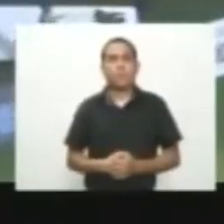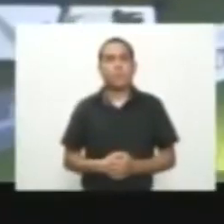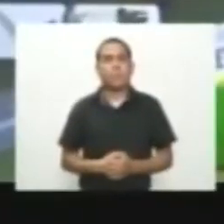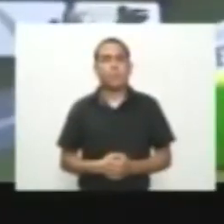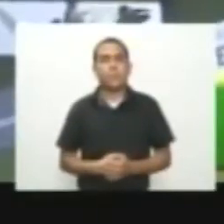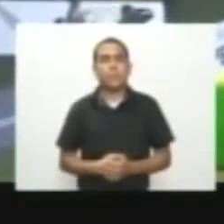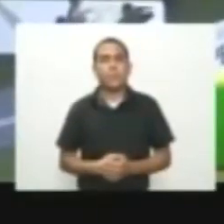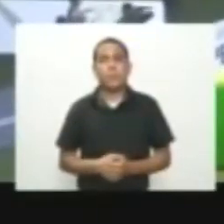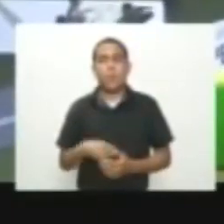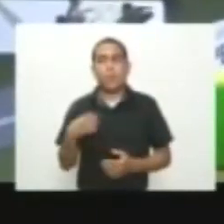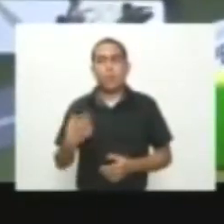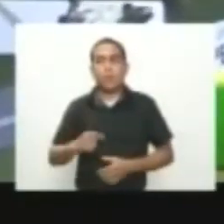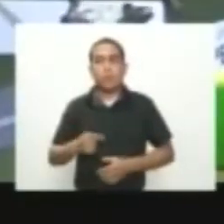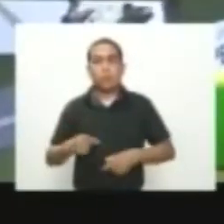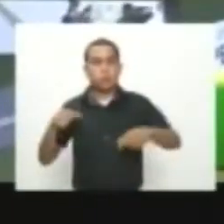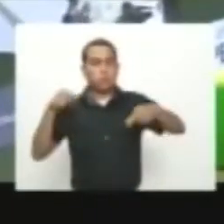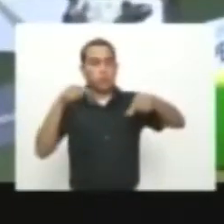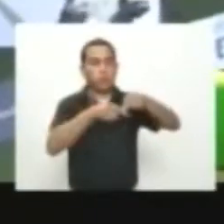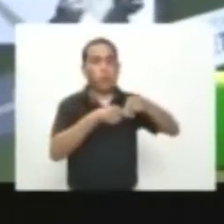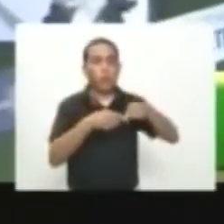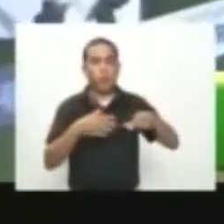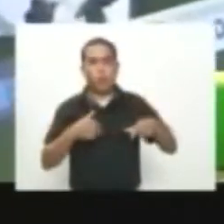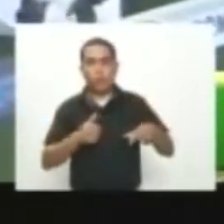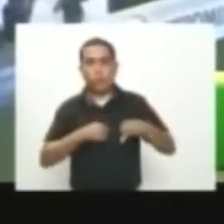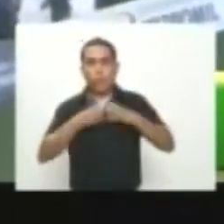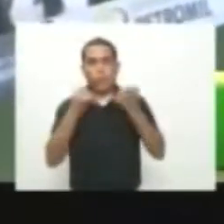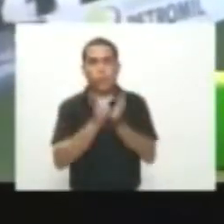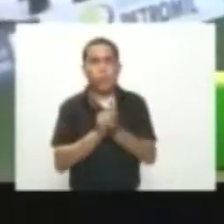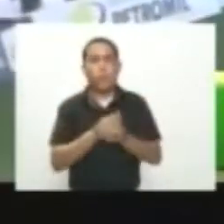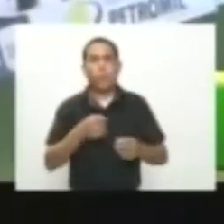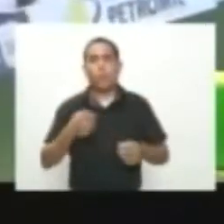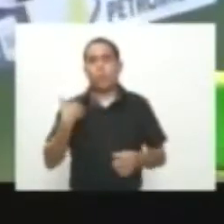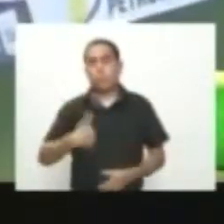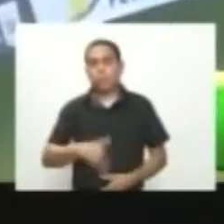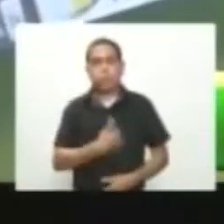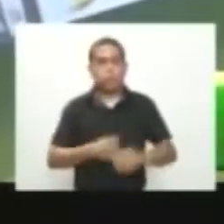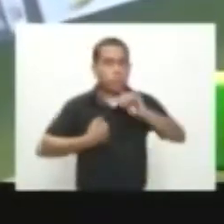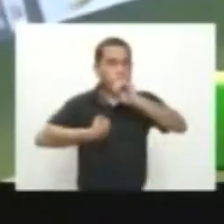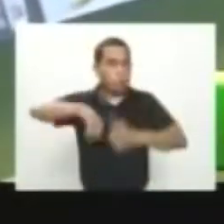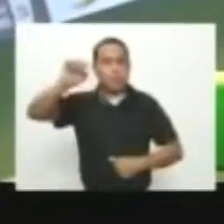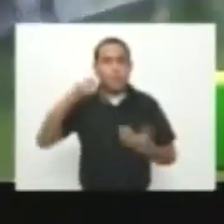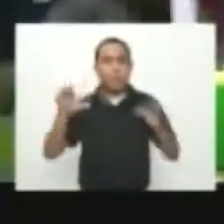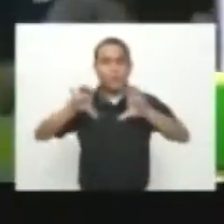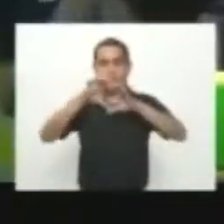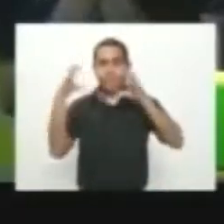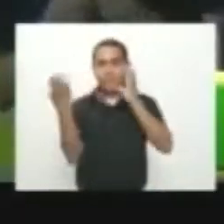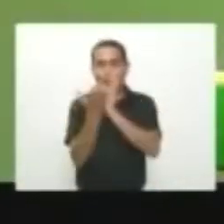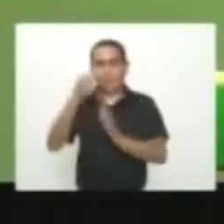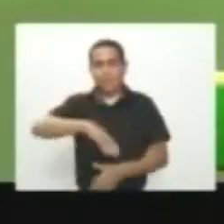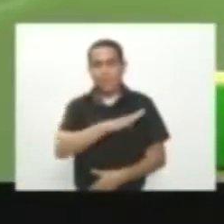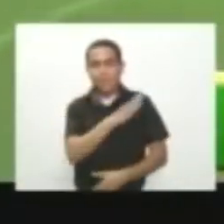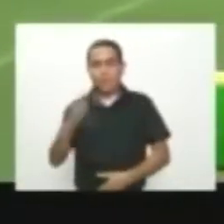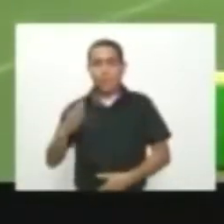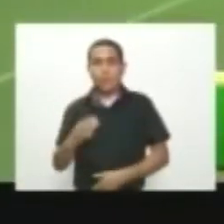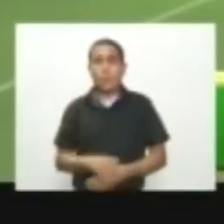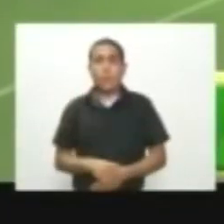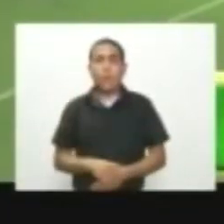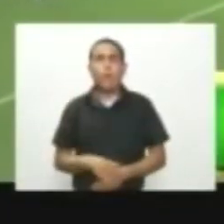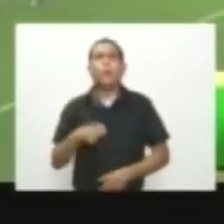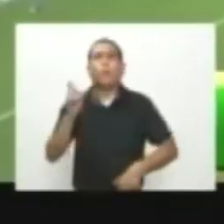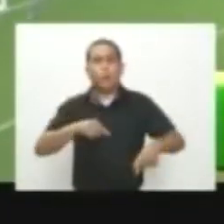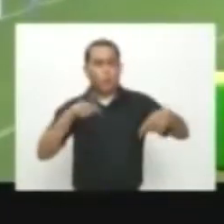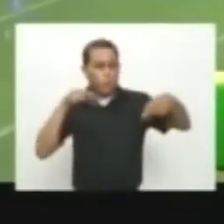desafortunado Autogol De Cristian Tobar Salvó los 3 puntos De Junior Frente al Deportes Tolima En el Estadio Metropolitano A falta de remates